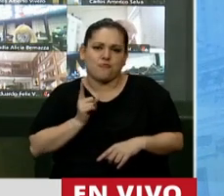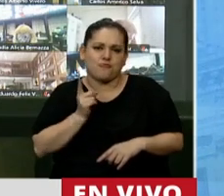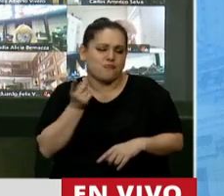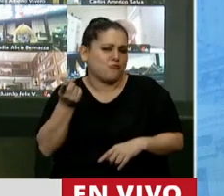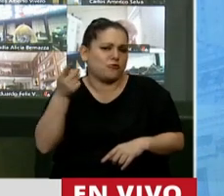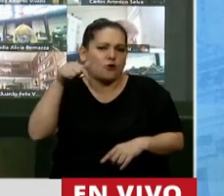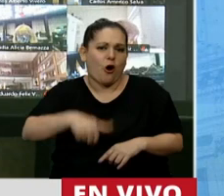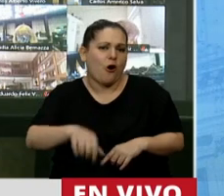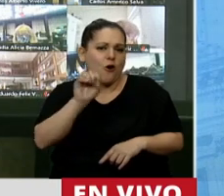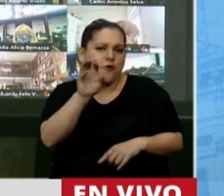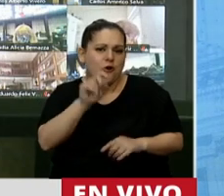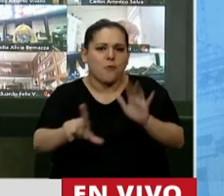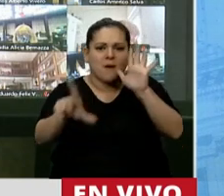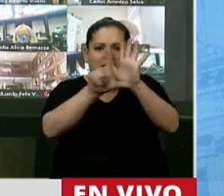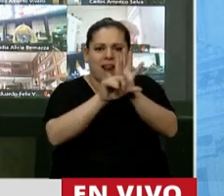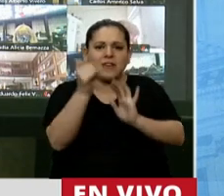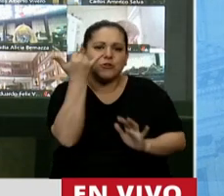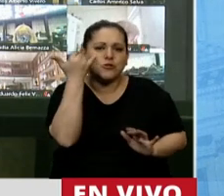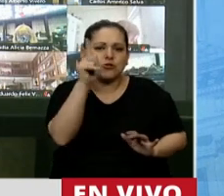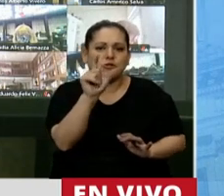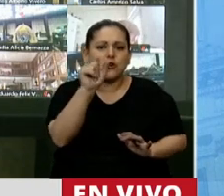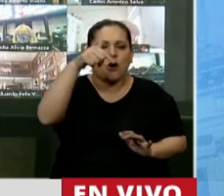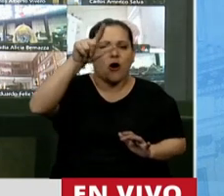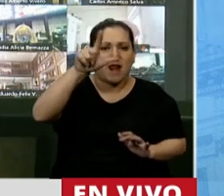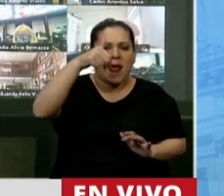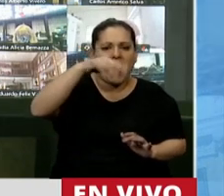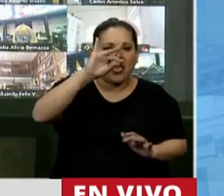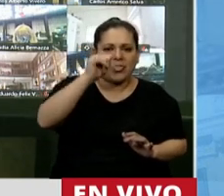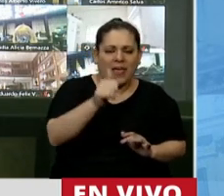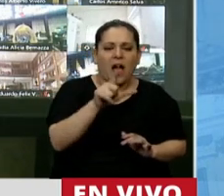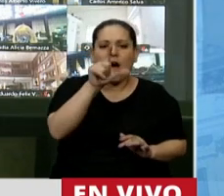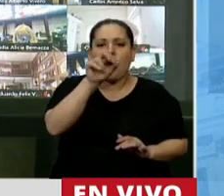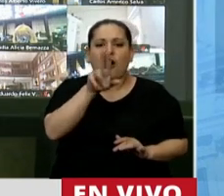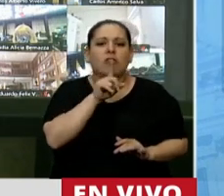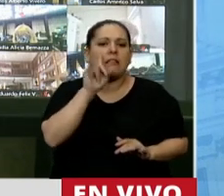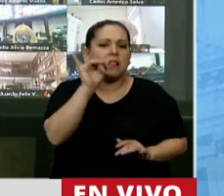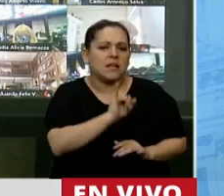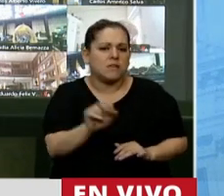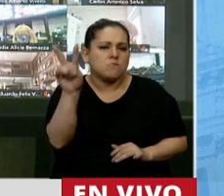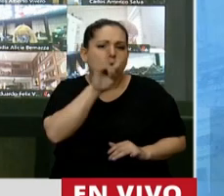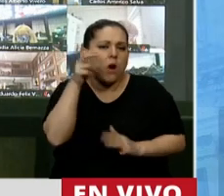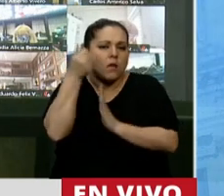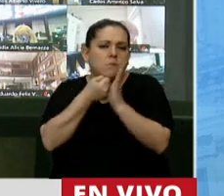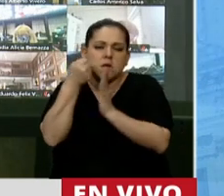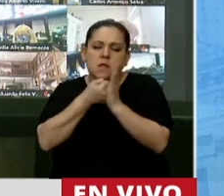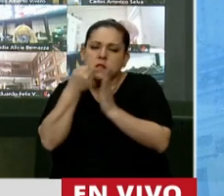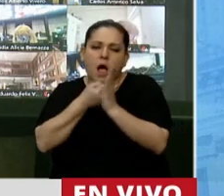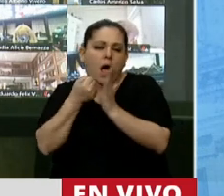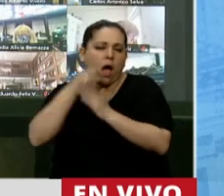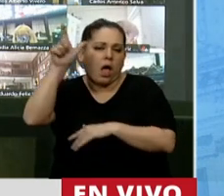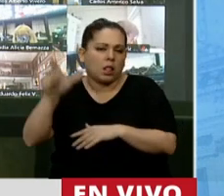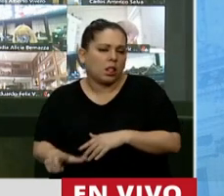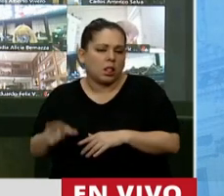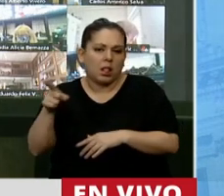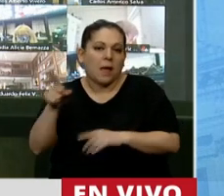en nombre de la ley en Yolanda Ortiz, una gran luchadora ambientalista y, como mencionaba la